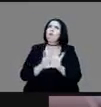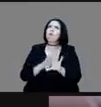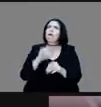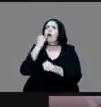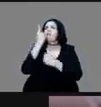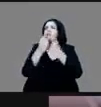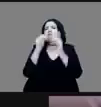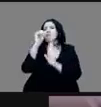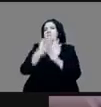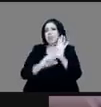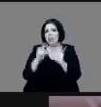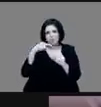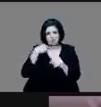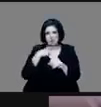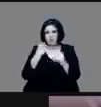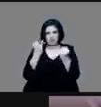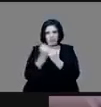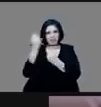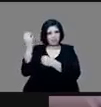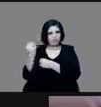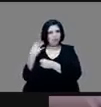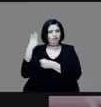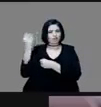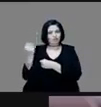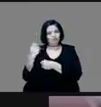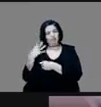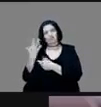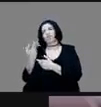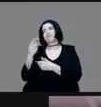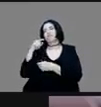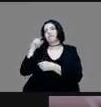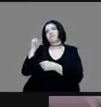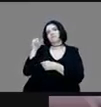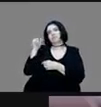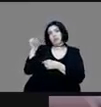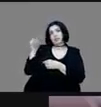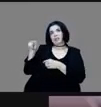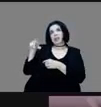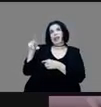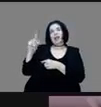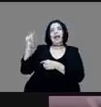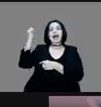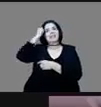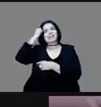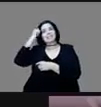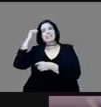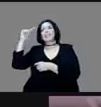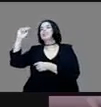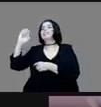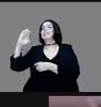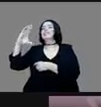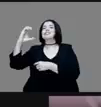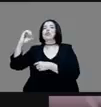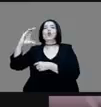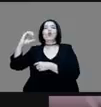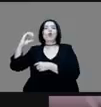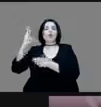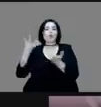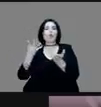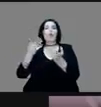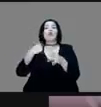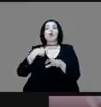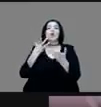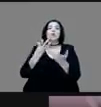meses fui a dar una conferencia allí, a Texcoco y pues tuve que mencionar